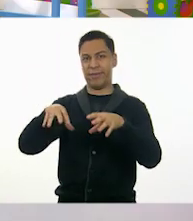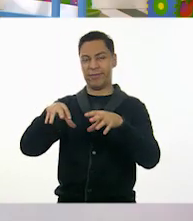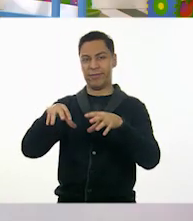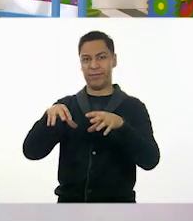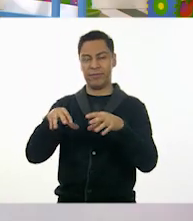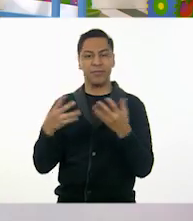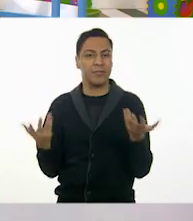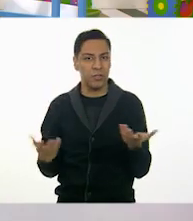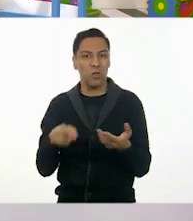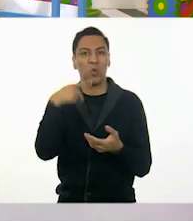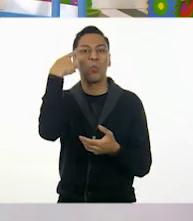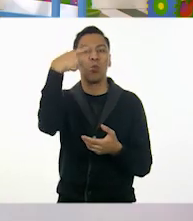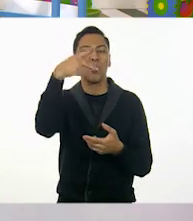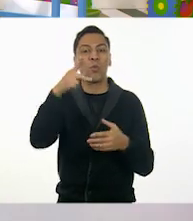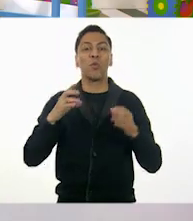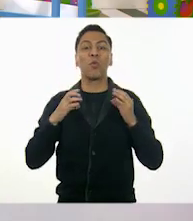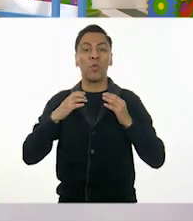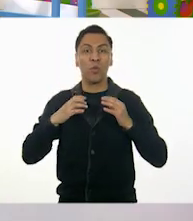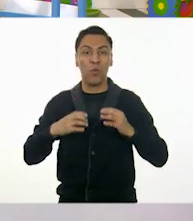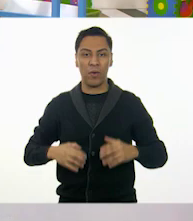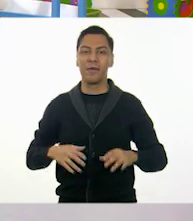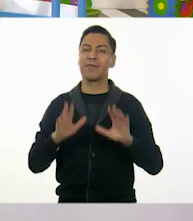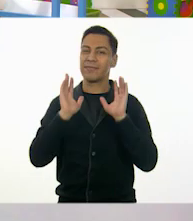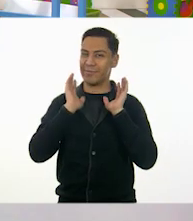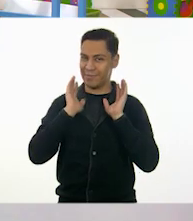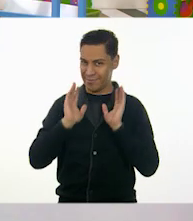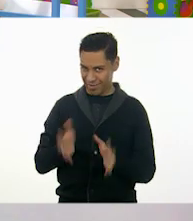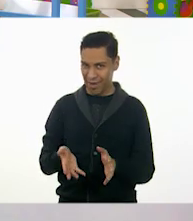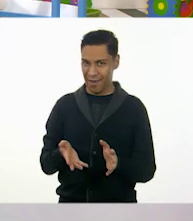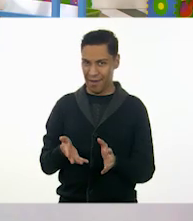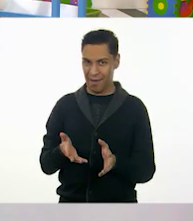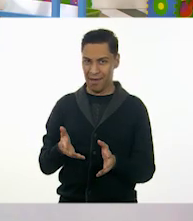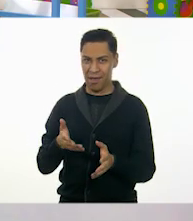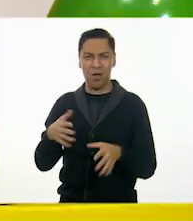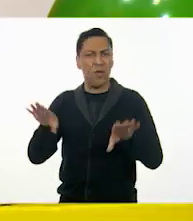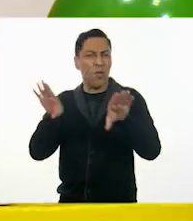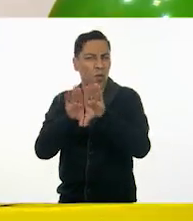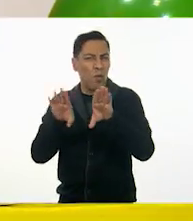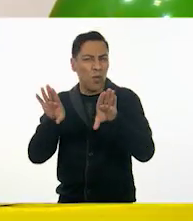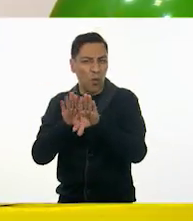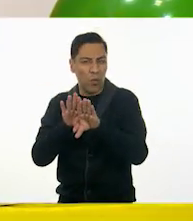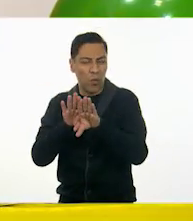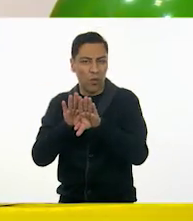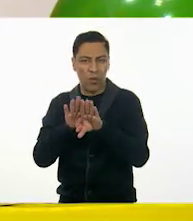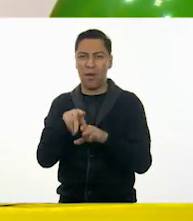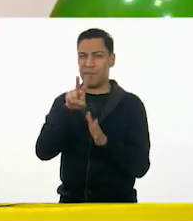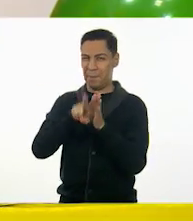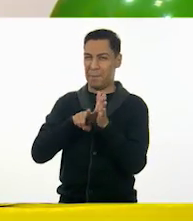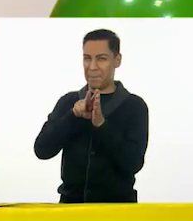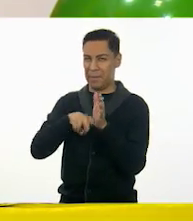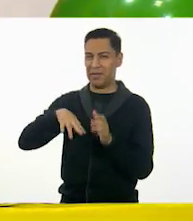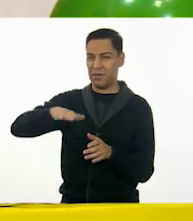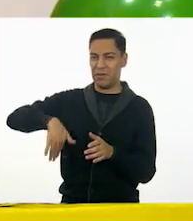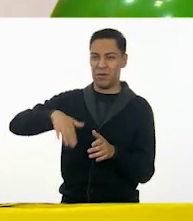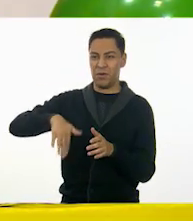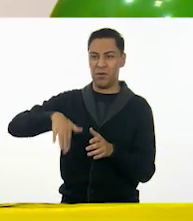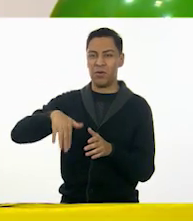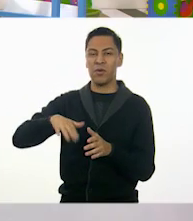ustedes ya, su cuerpo, ya experimentó lo que es una piñata. Sí, ya hicimos formas. Y ayer